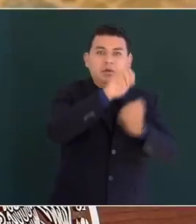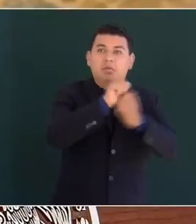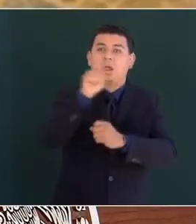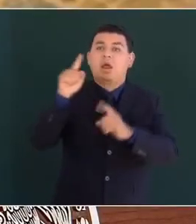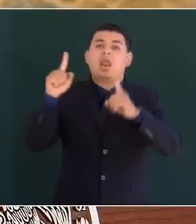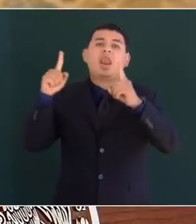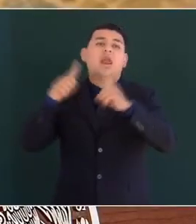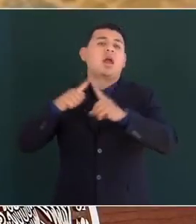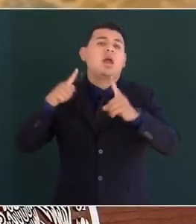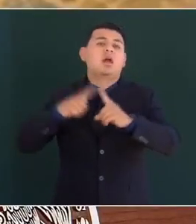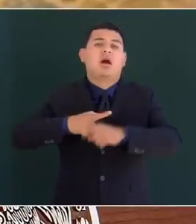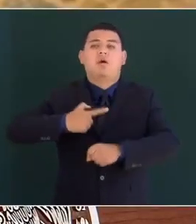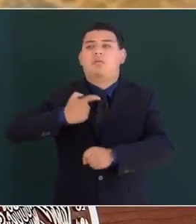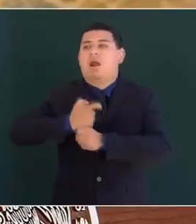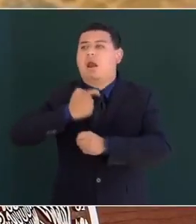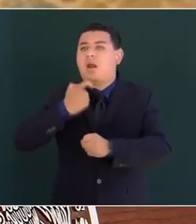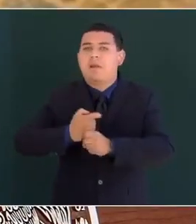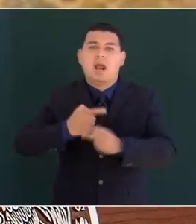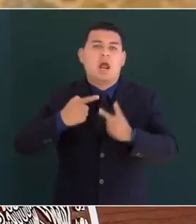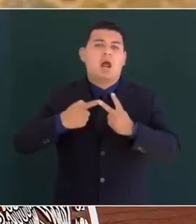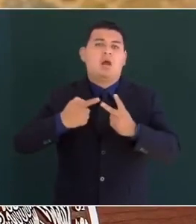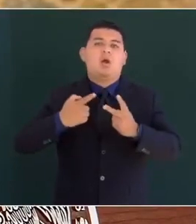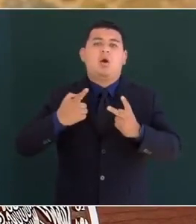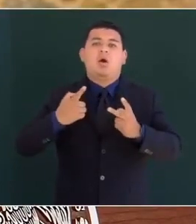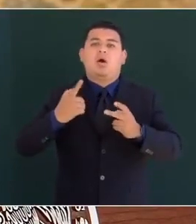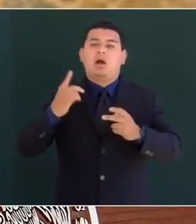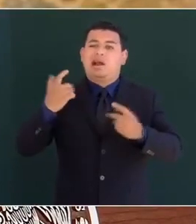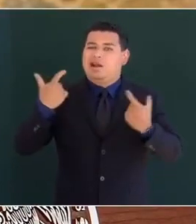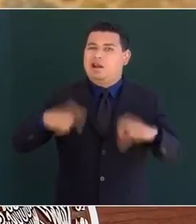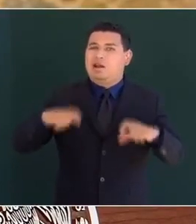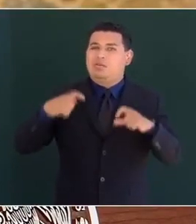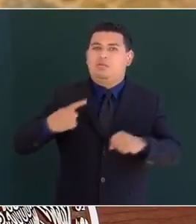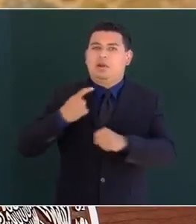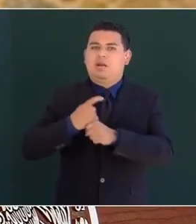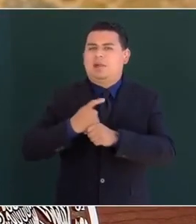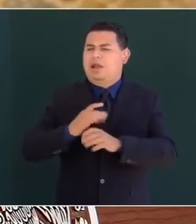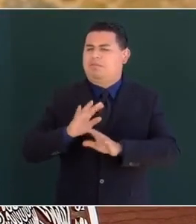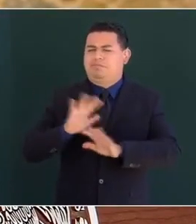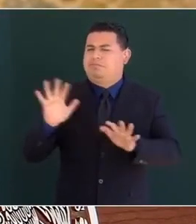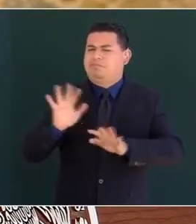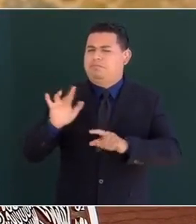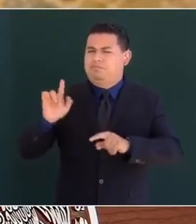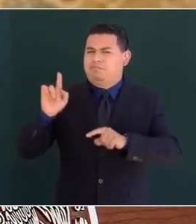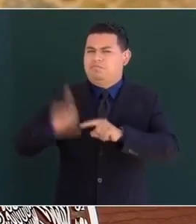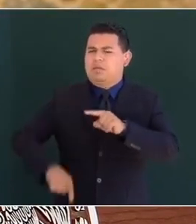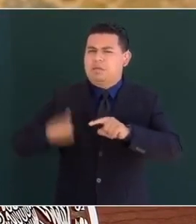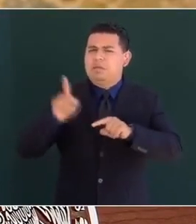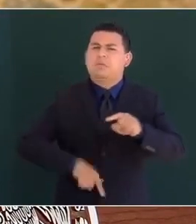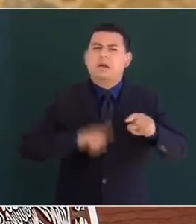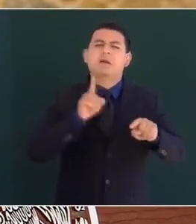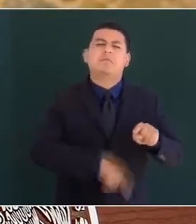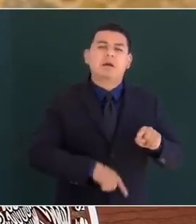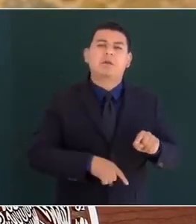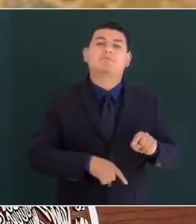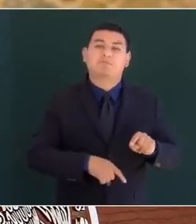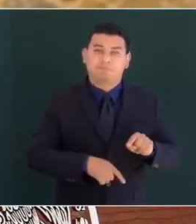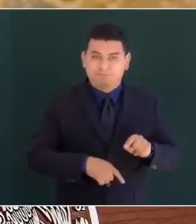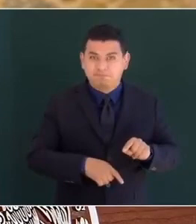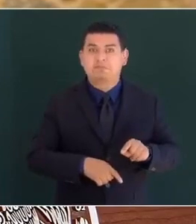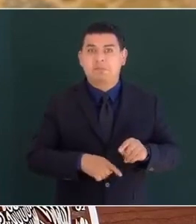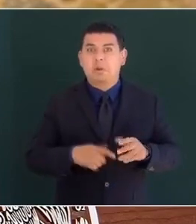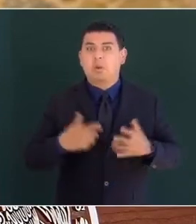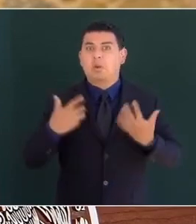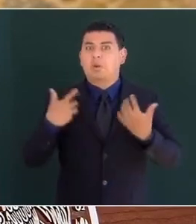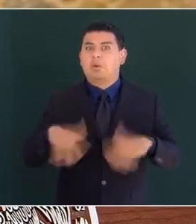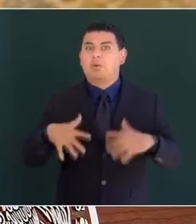iglesia y de la aristocracia se opera entonces un brusco cambio